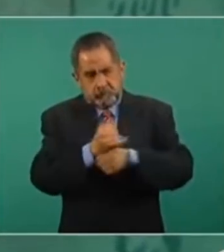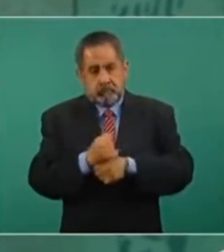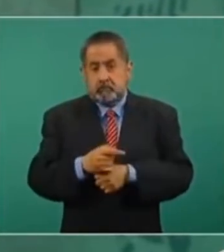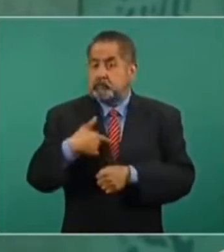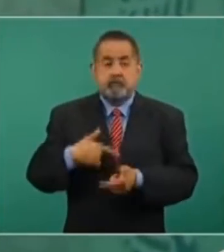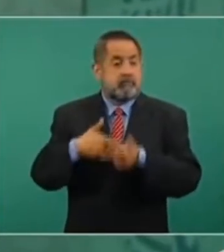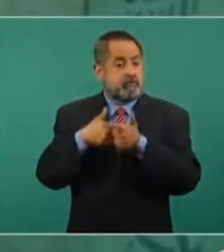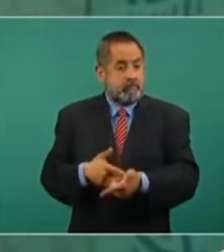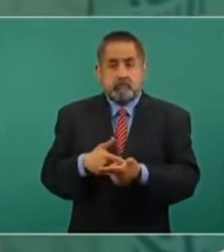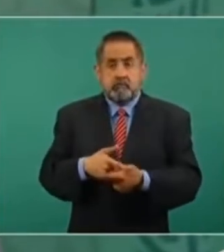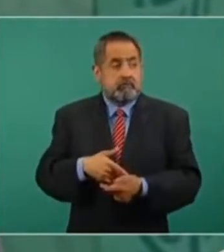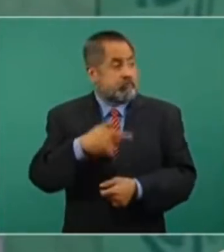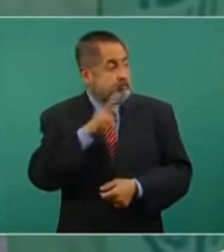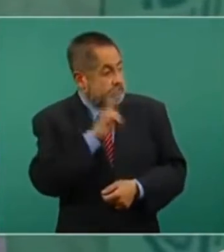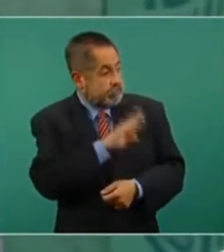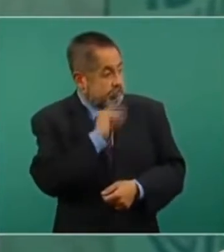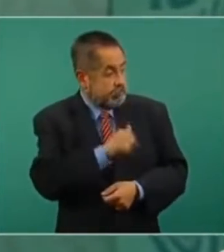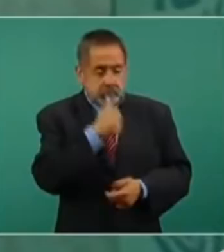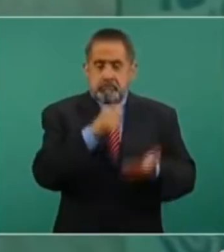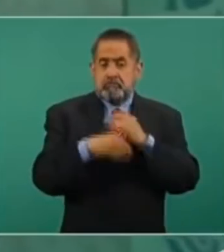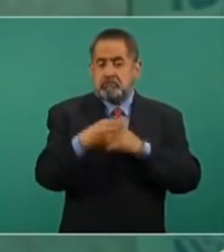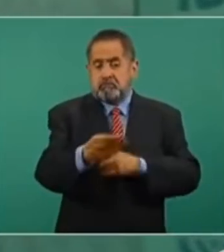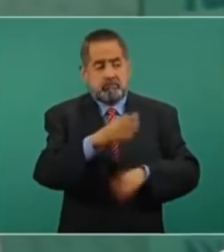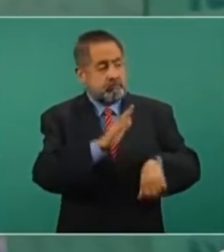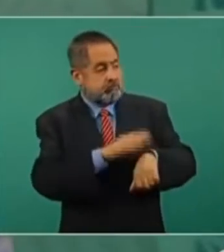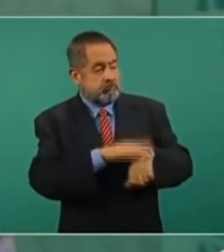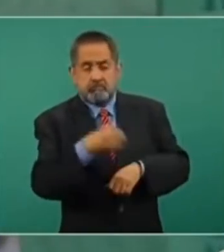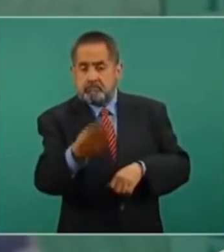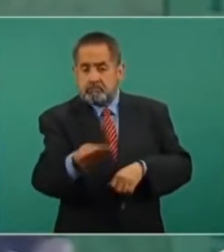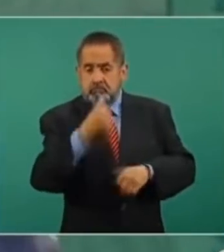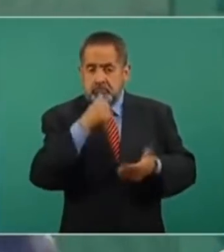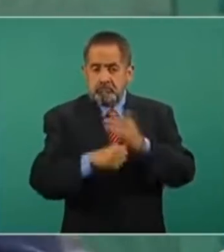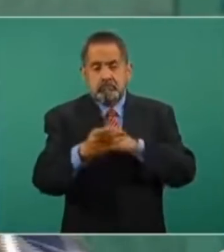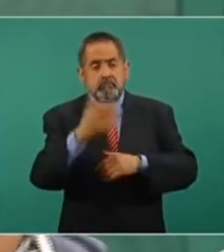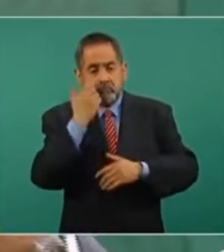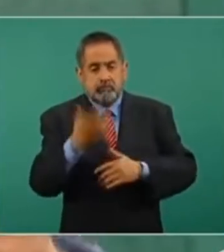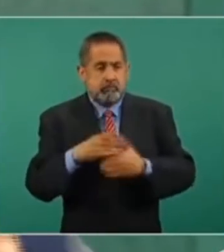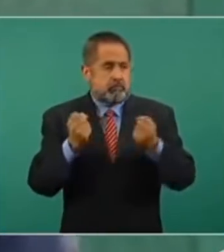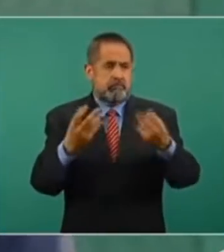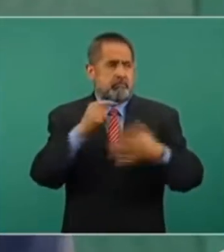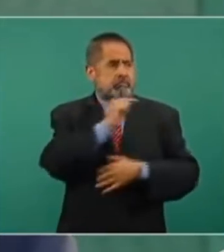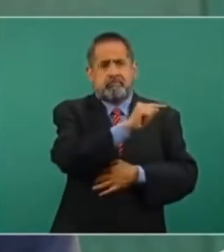a seguir haciendo en todos los casos, porque son muchos.